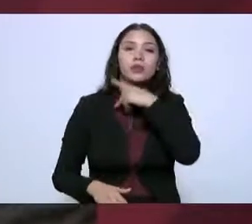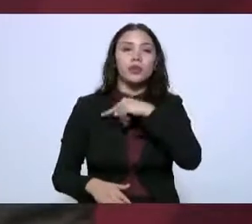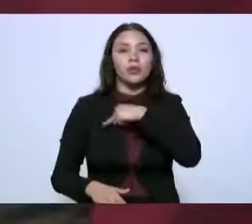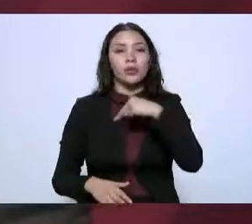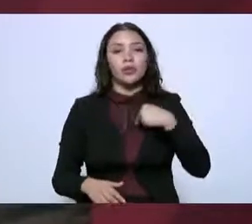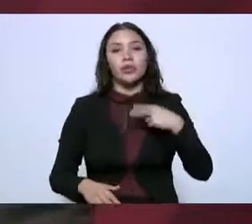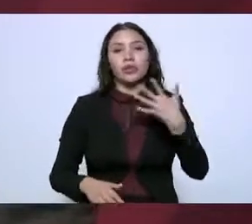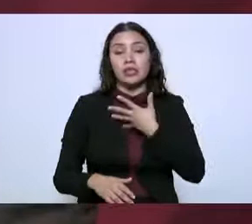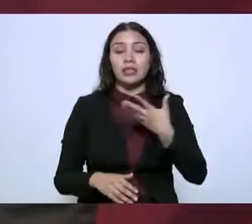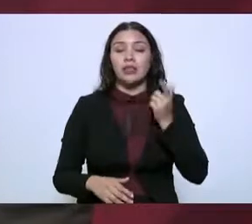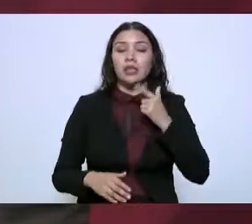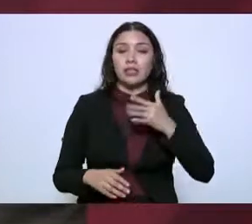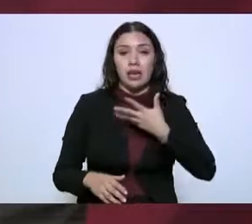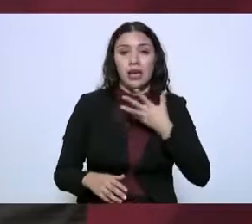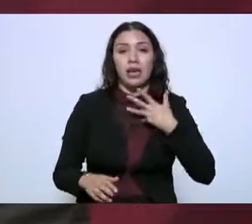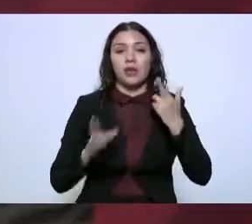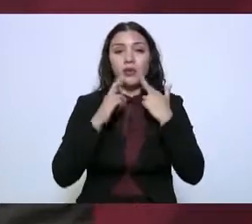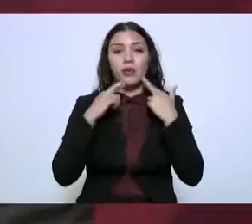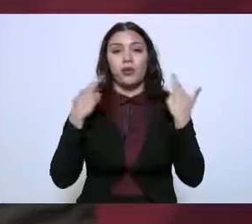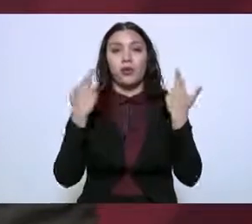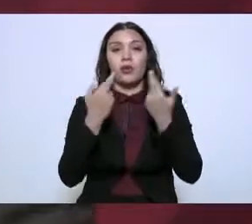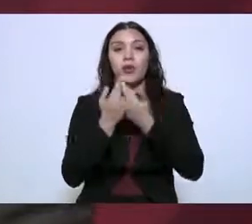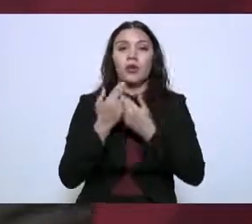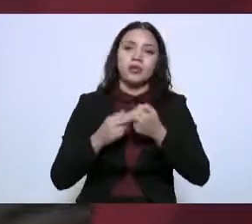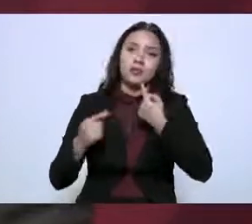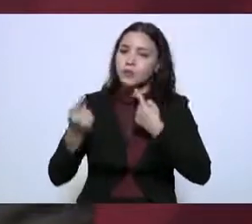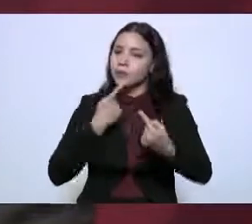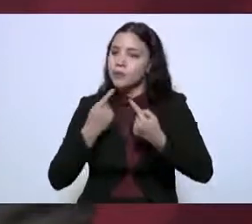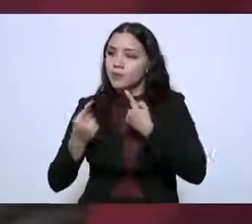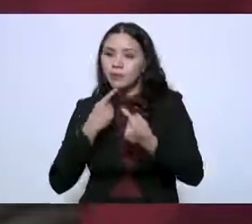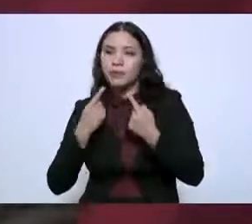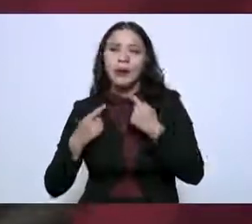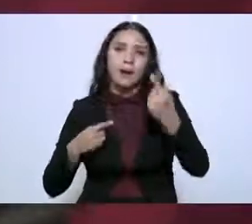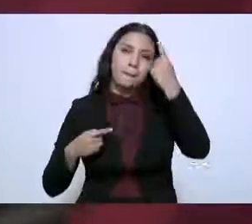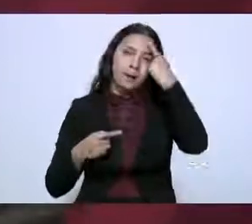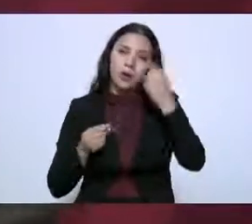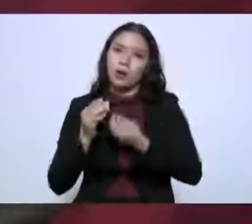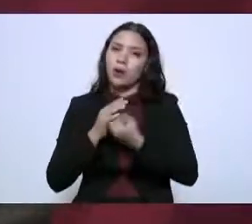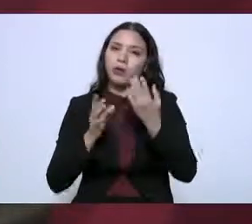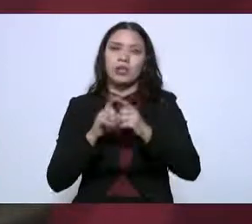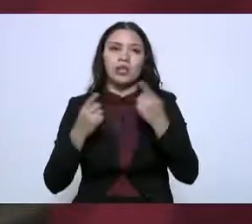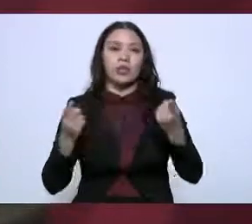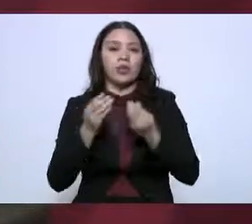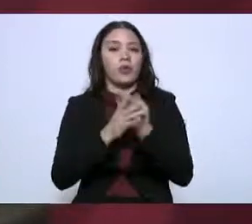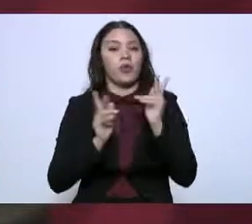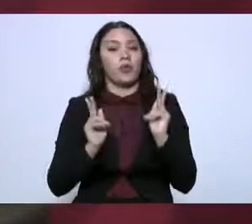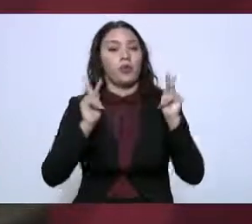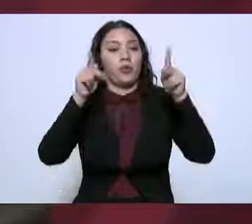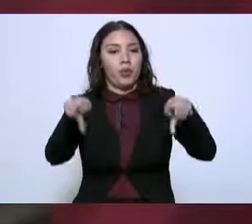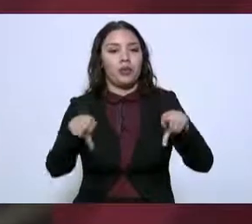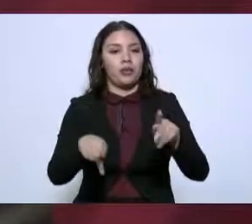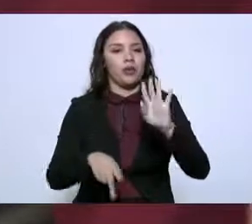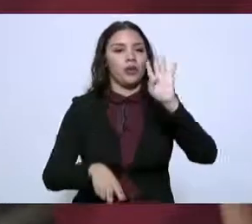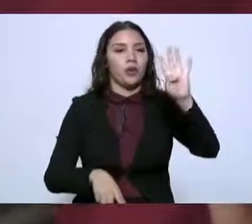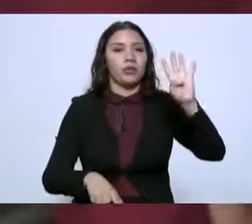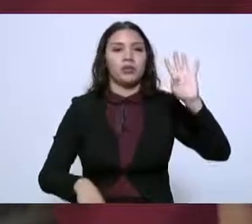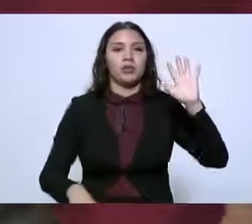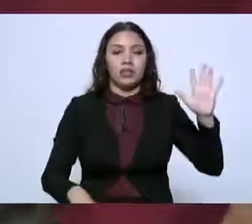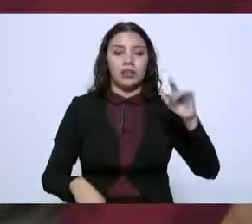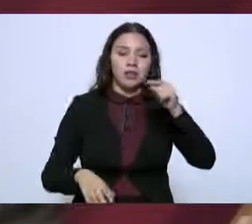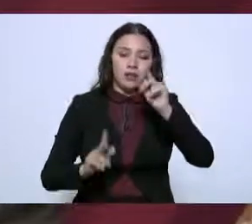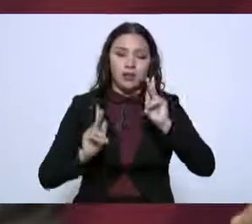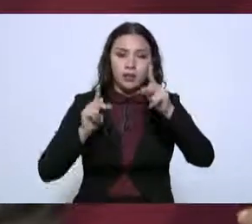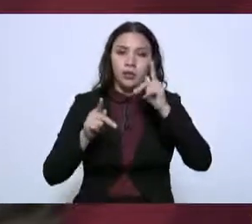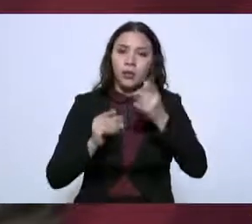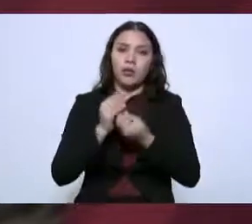que ha habido reuniones de alto nivel para considerar el desarrollo del puente 4-5 en Nuevo Laredo. Y lo